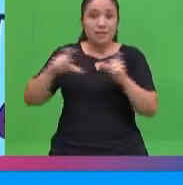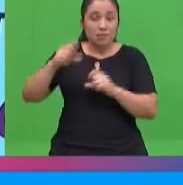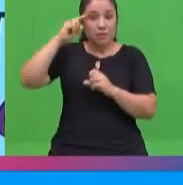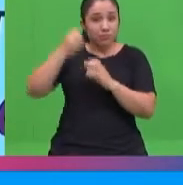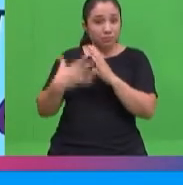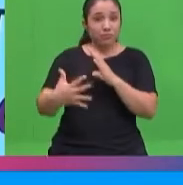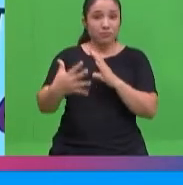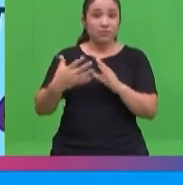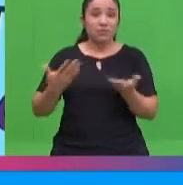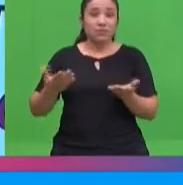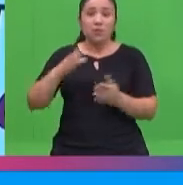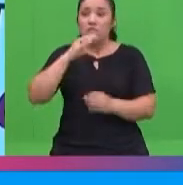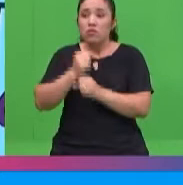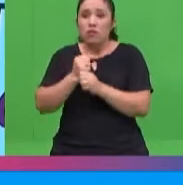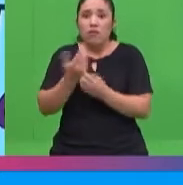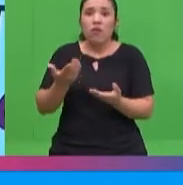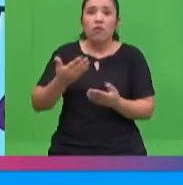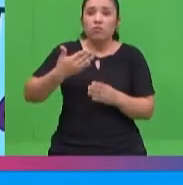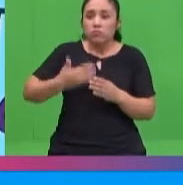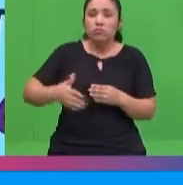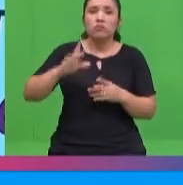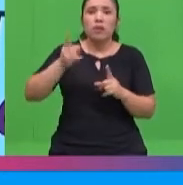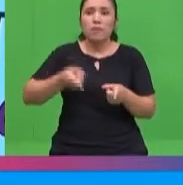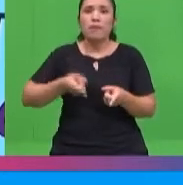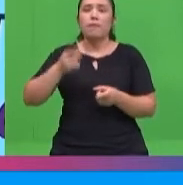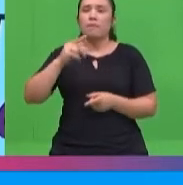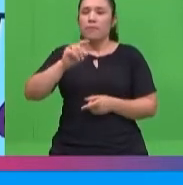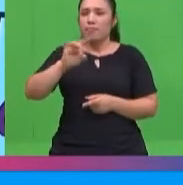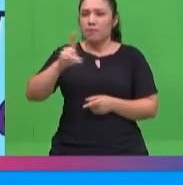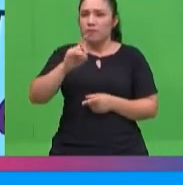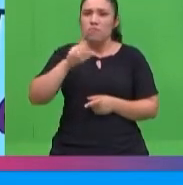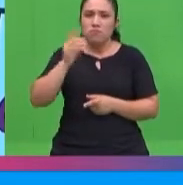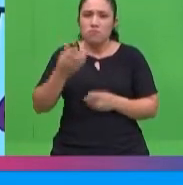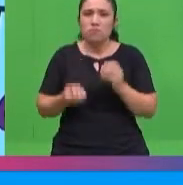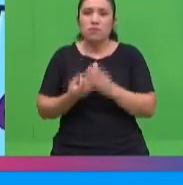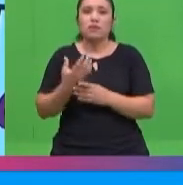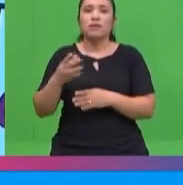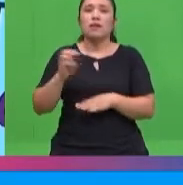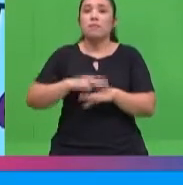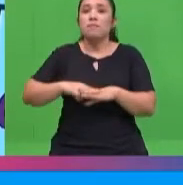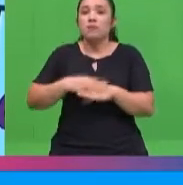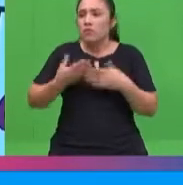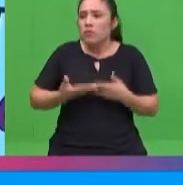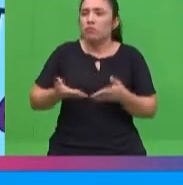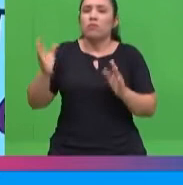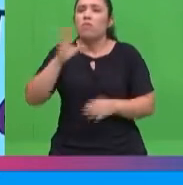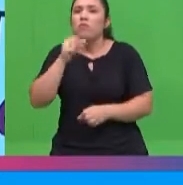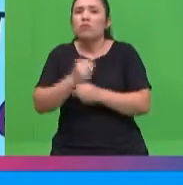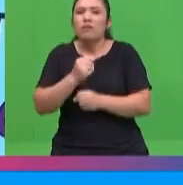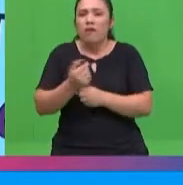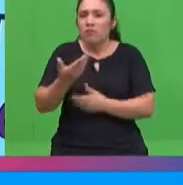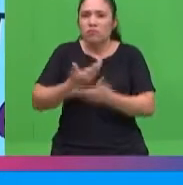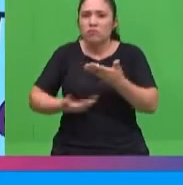van a continuar a partir del 18 ya un poco más activas a través de la plataforma educativa del MEC. ¿Cómo podemos ir trabajando? ¿Hay algunos